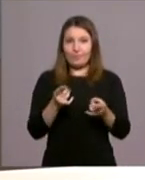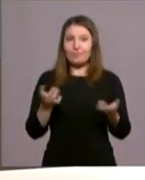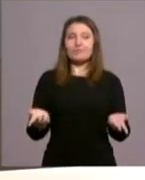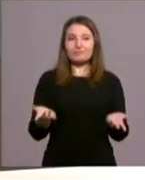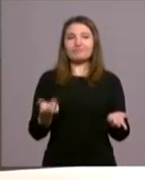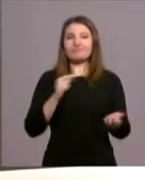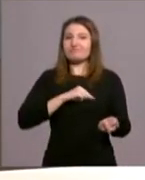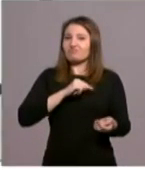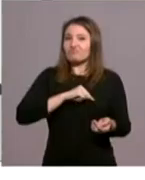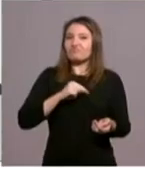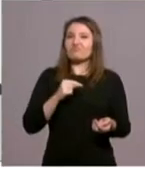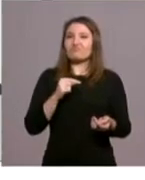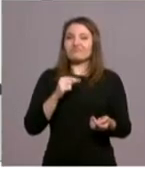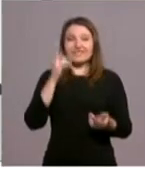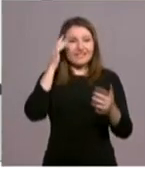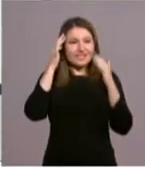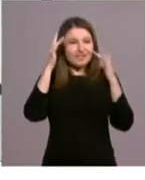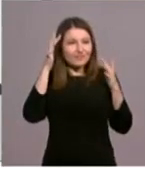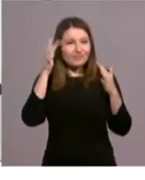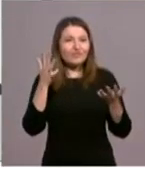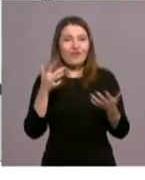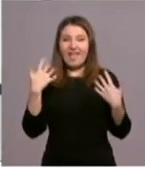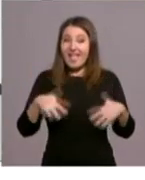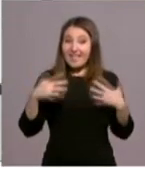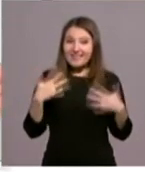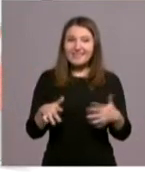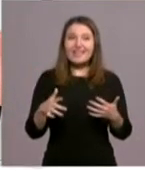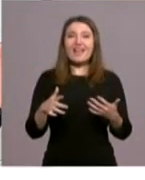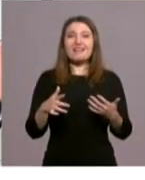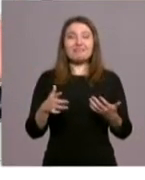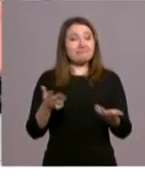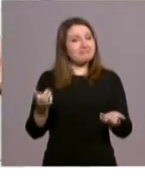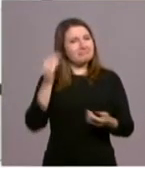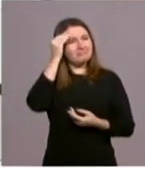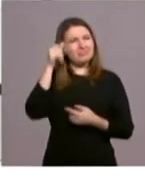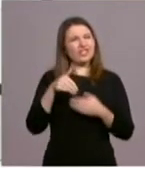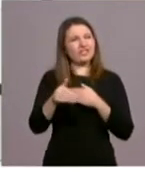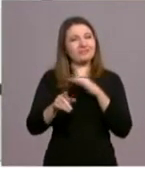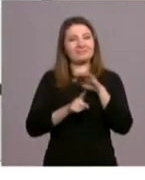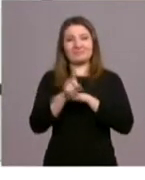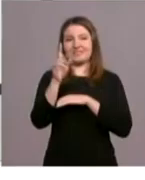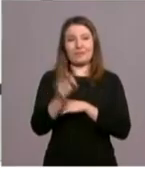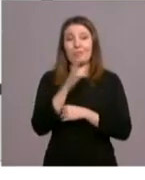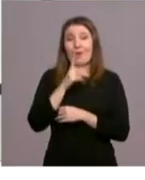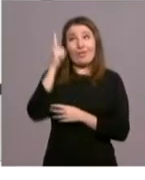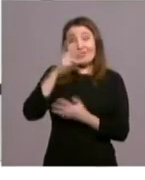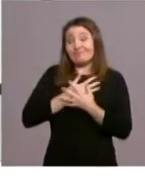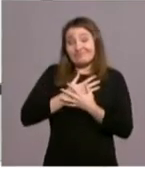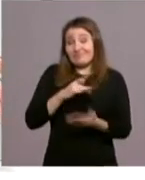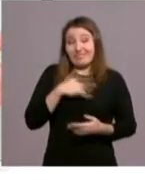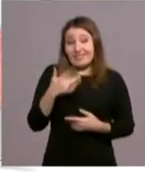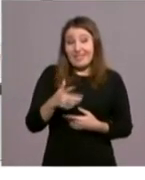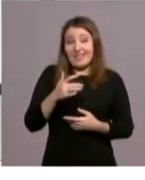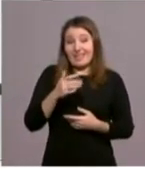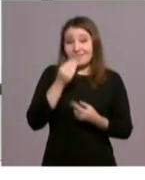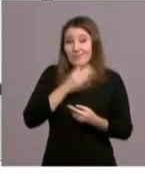pues lo vivo con mucha ilusión, con mucha alegría. Y bueno, yo creo que dará frutos por la misericordia de Dios, que es bueno y nos